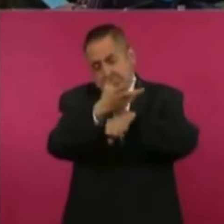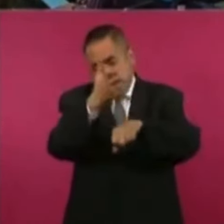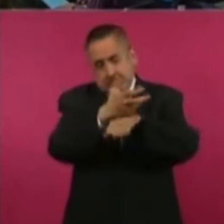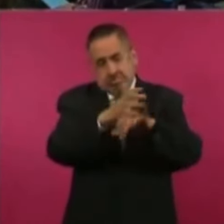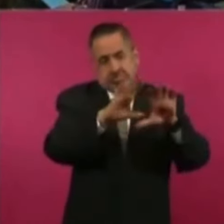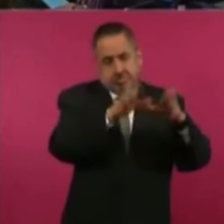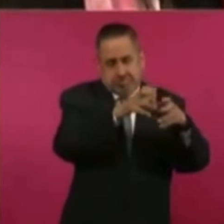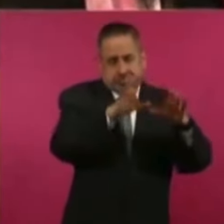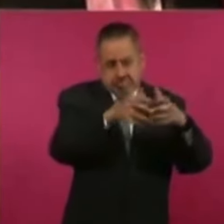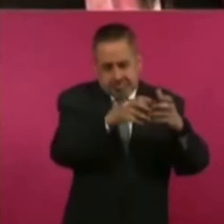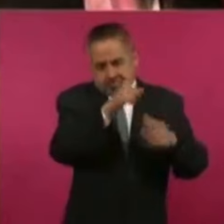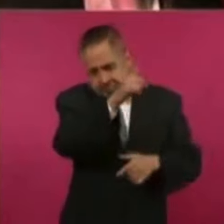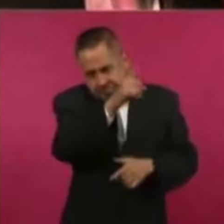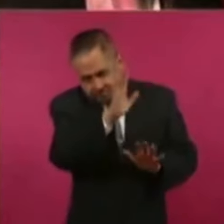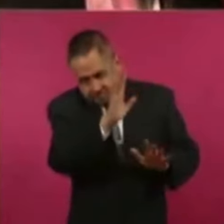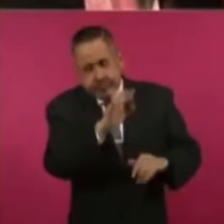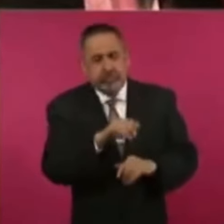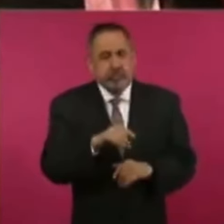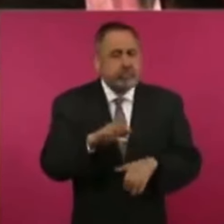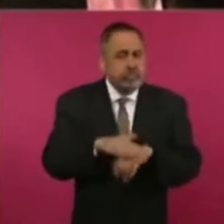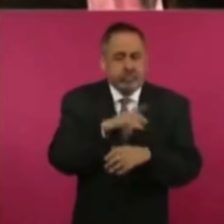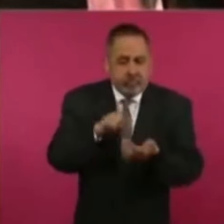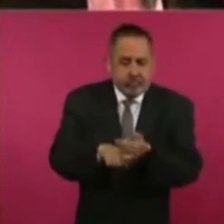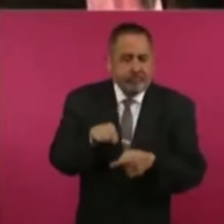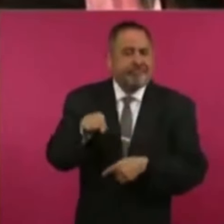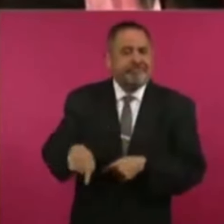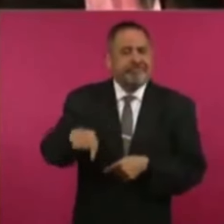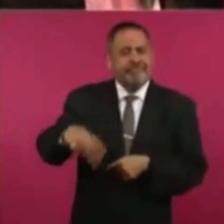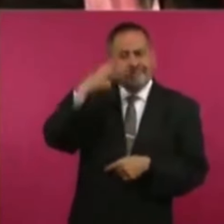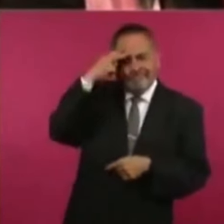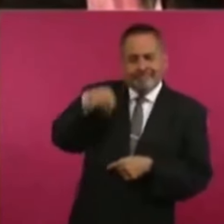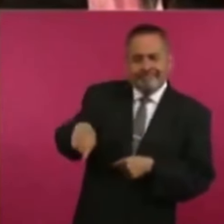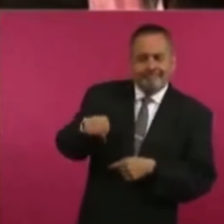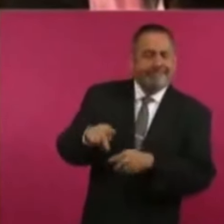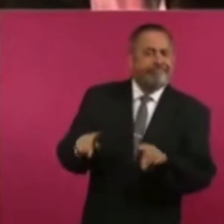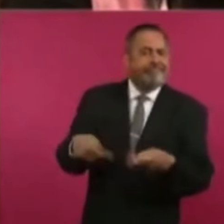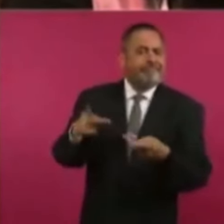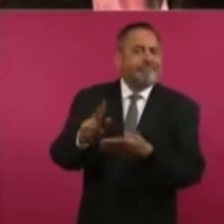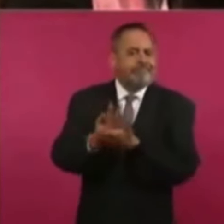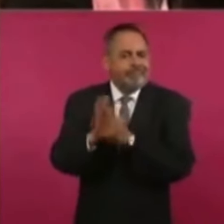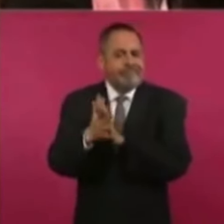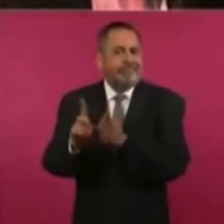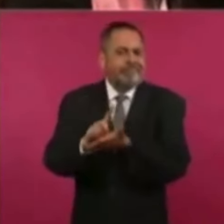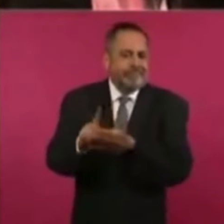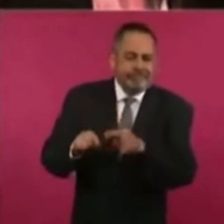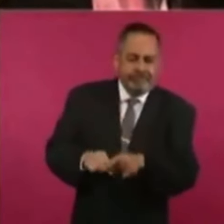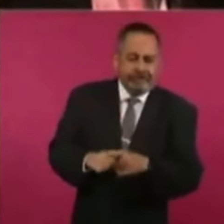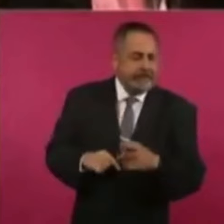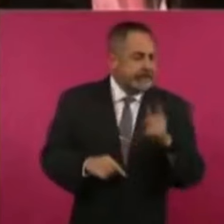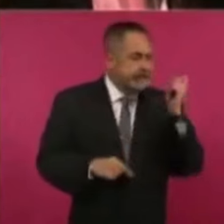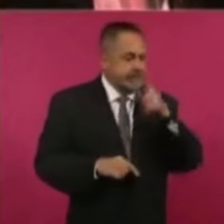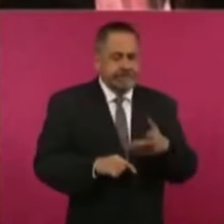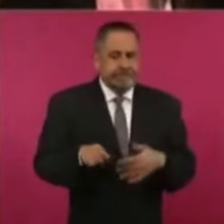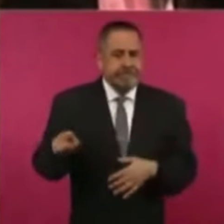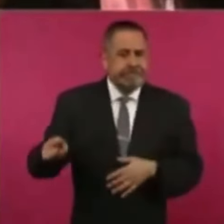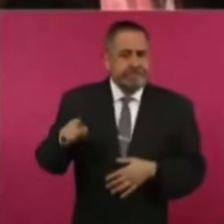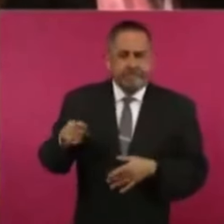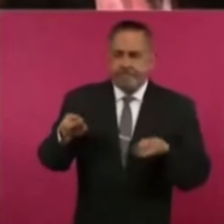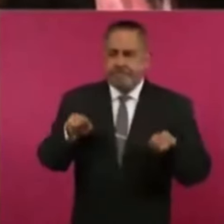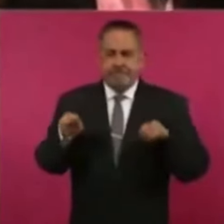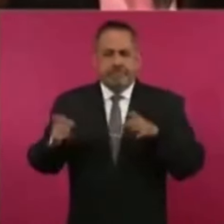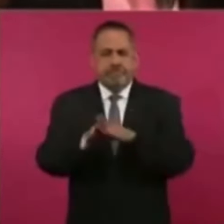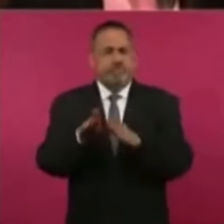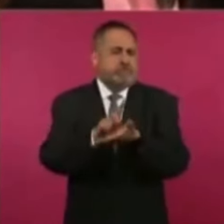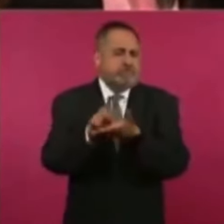justo por el tema de que esta amenaza de los cárteles en México, que era un reto para usted el